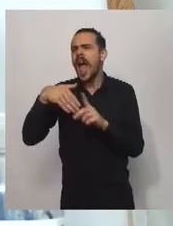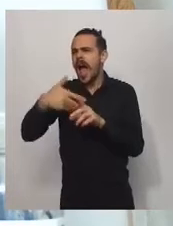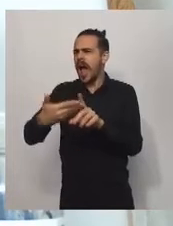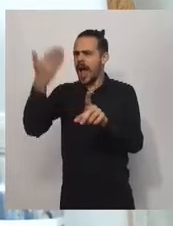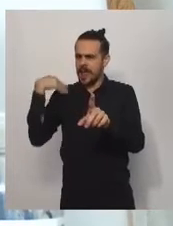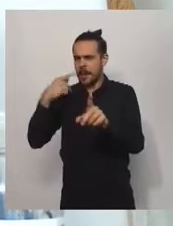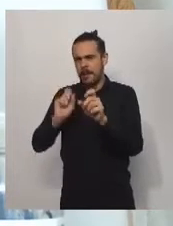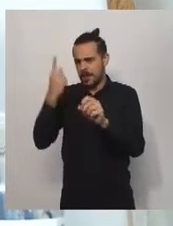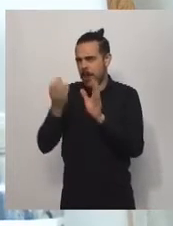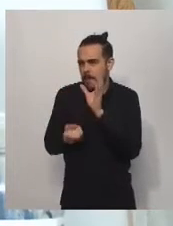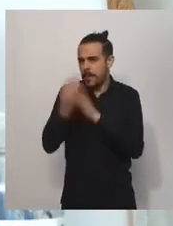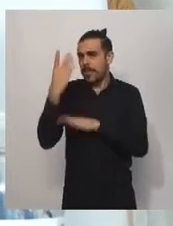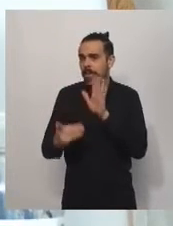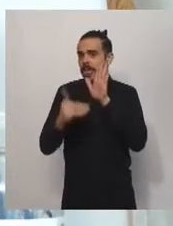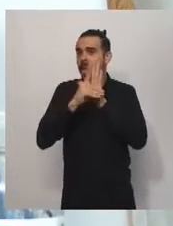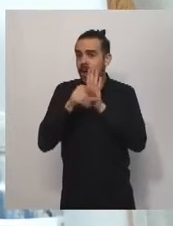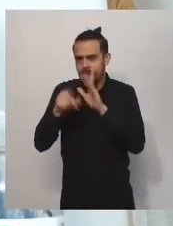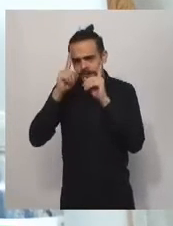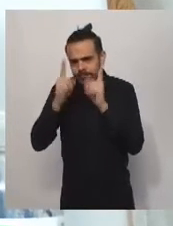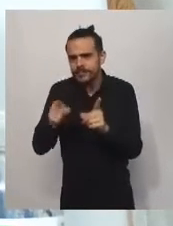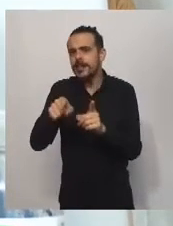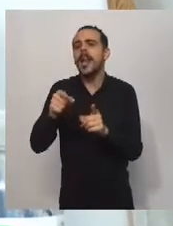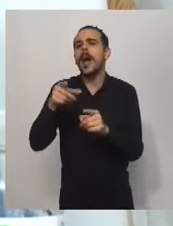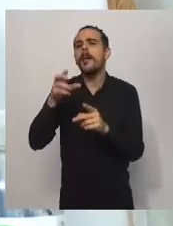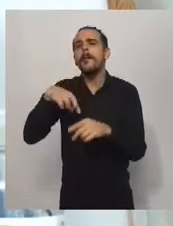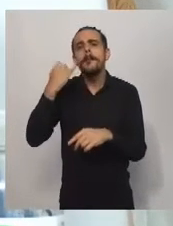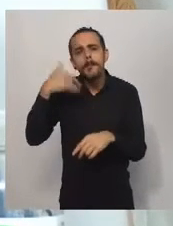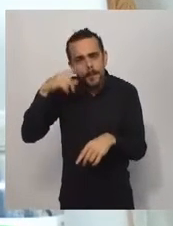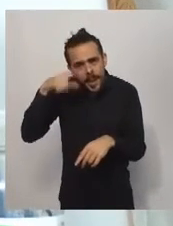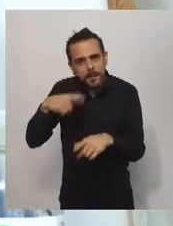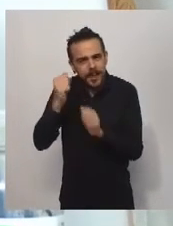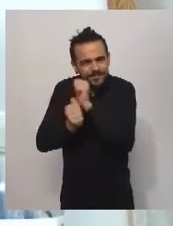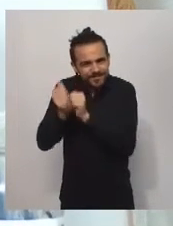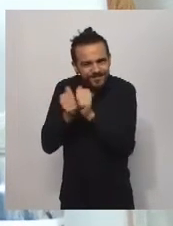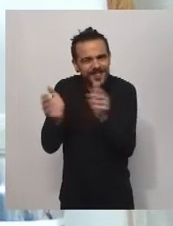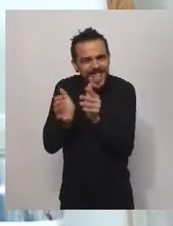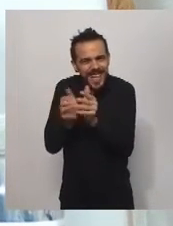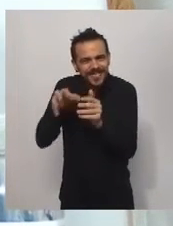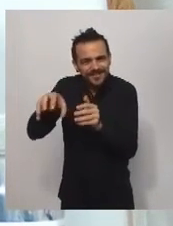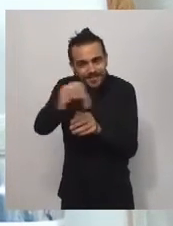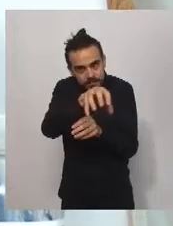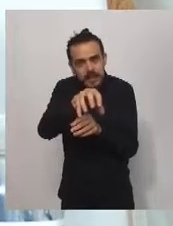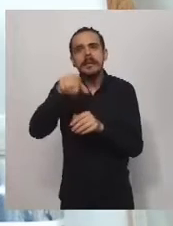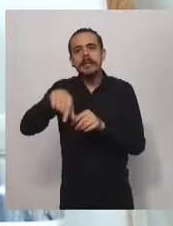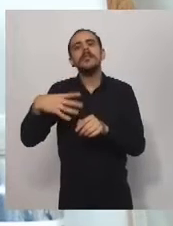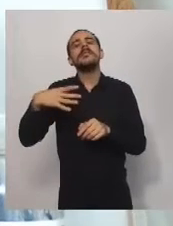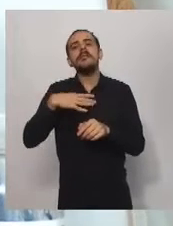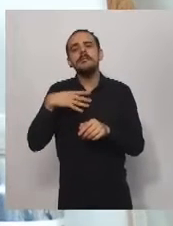que no incluía a los clubes. Se trabajó durante un par de semanas en forma